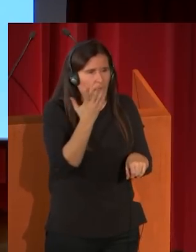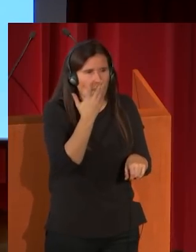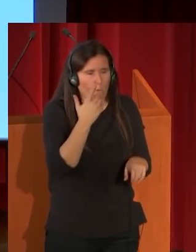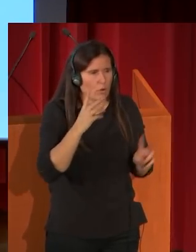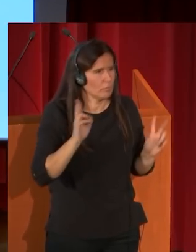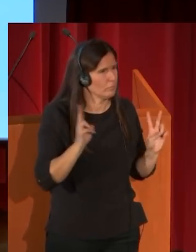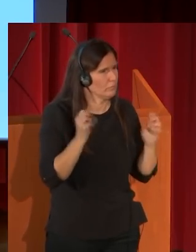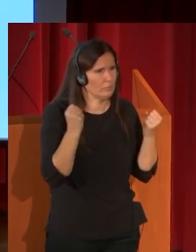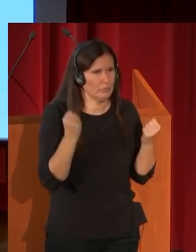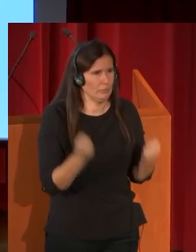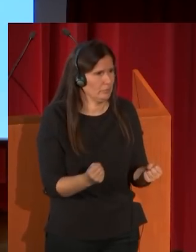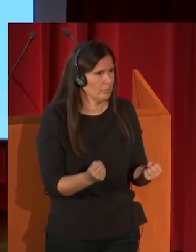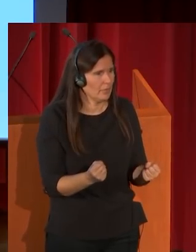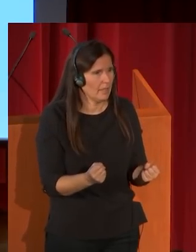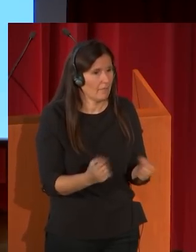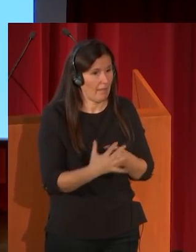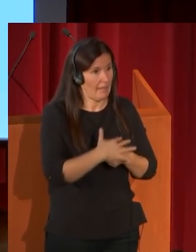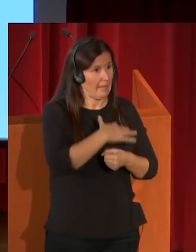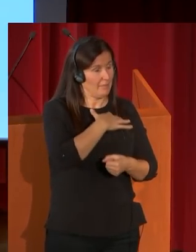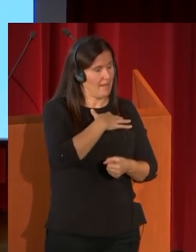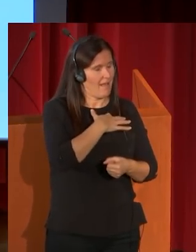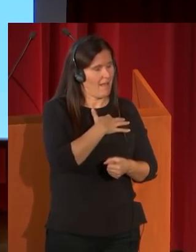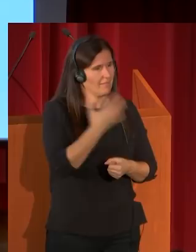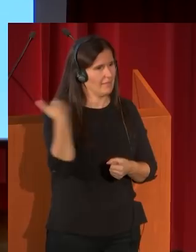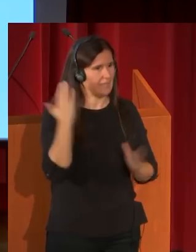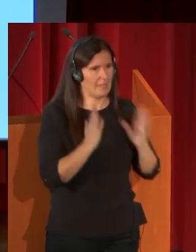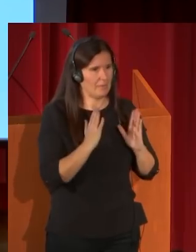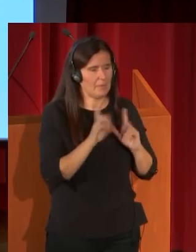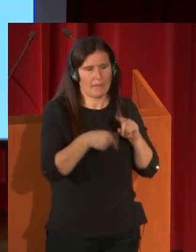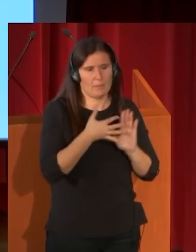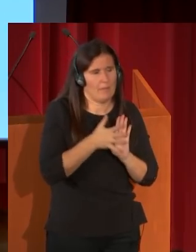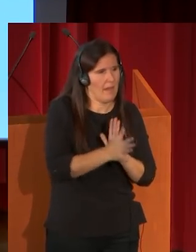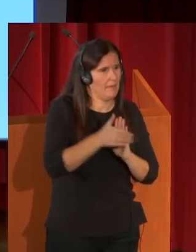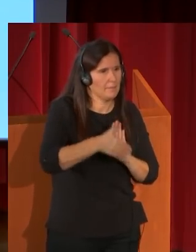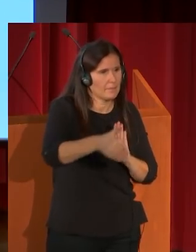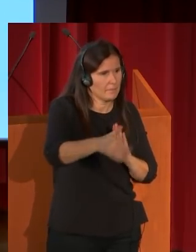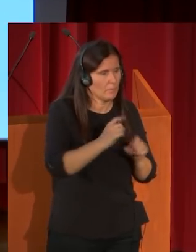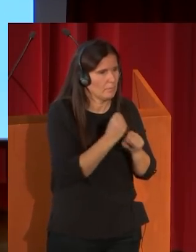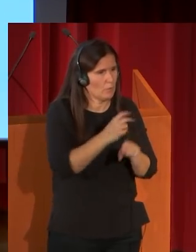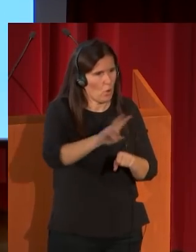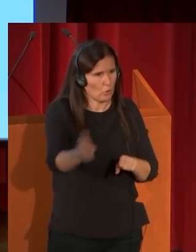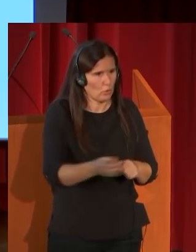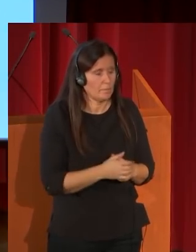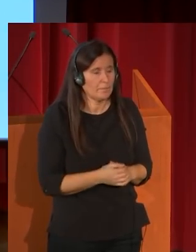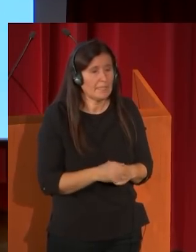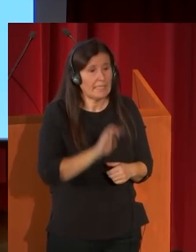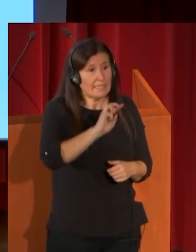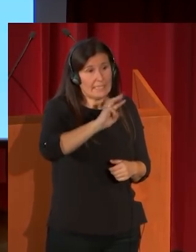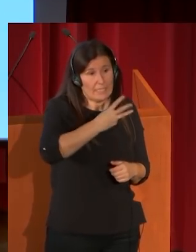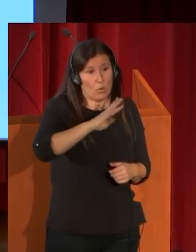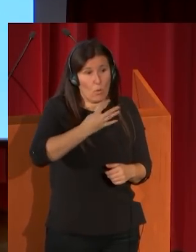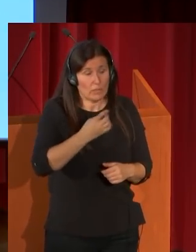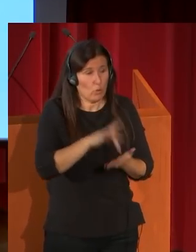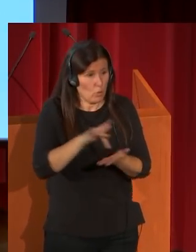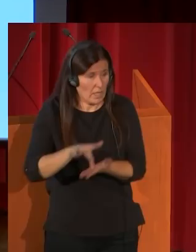que le sirve de inspiración desde entonces para toda su pintura. Y en tercero o cuarto lugar, también